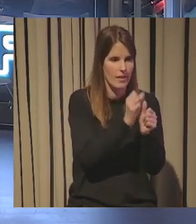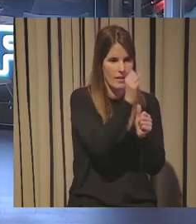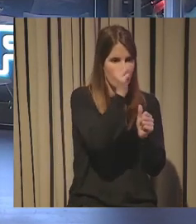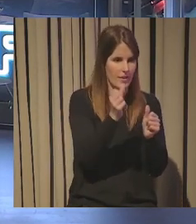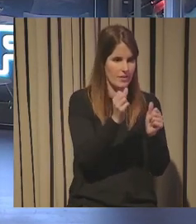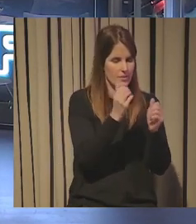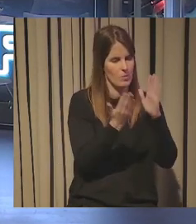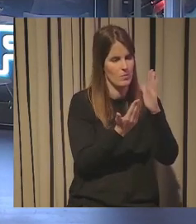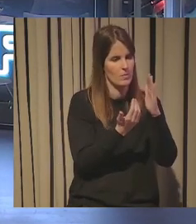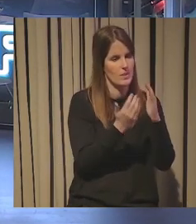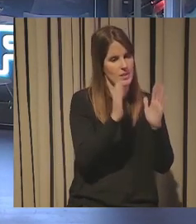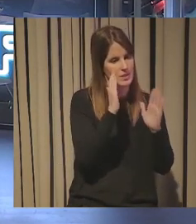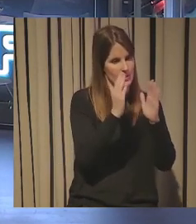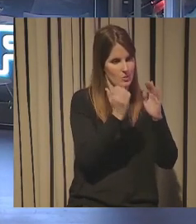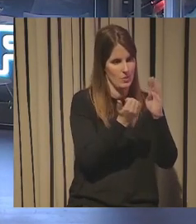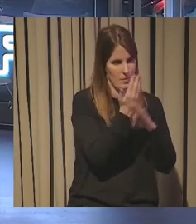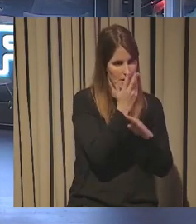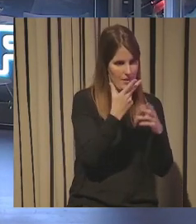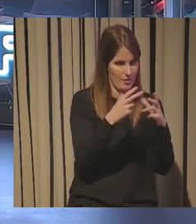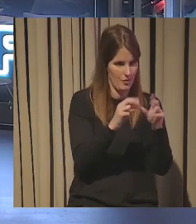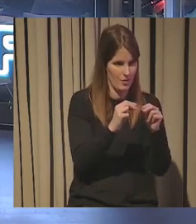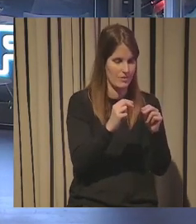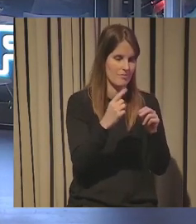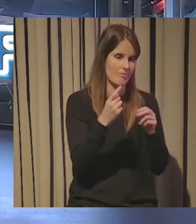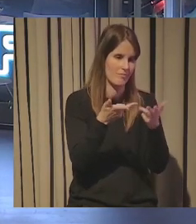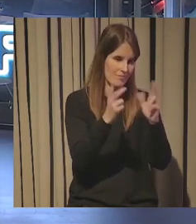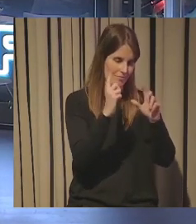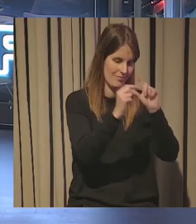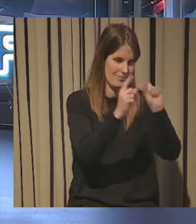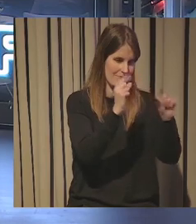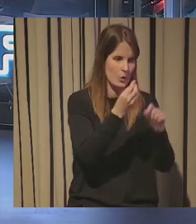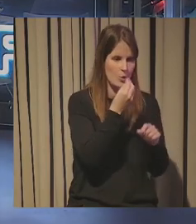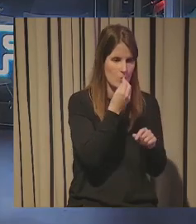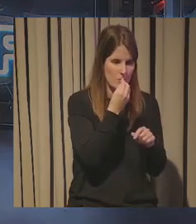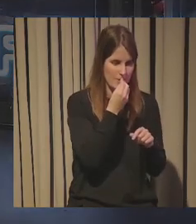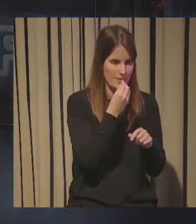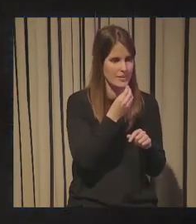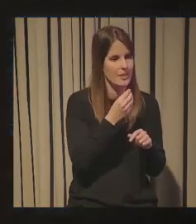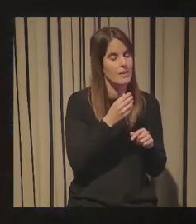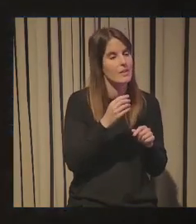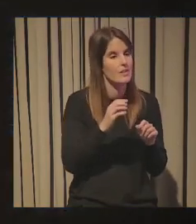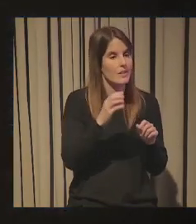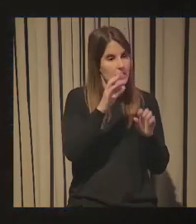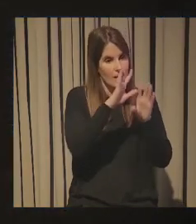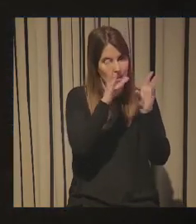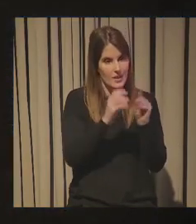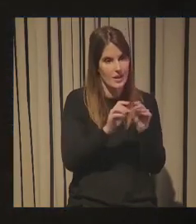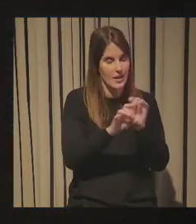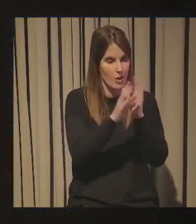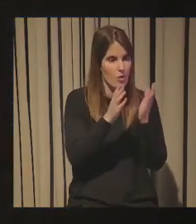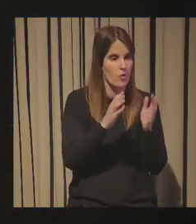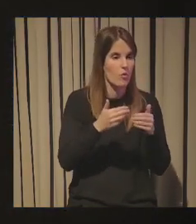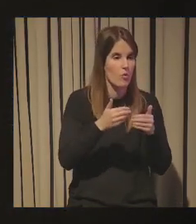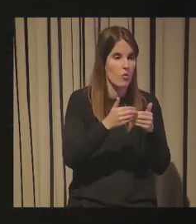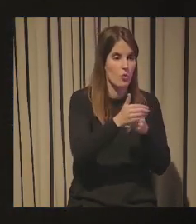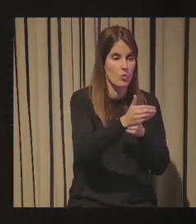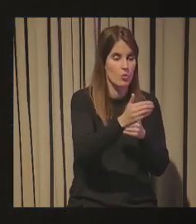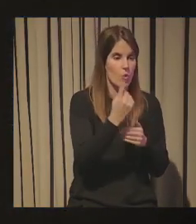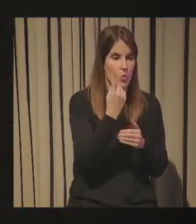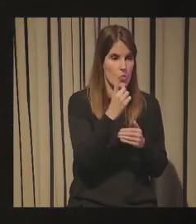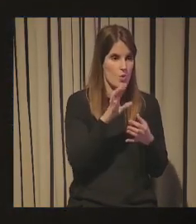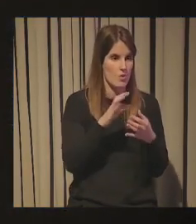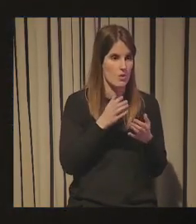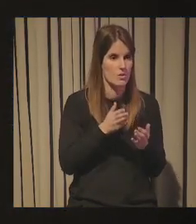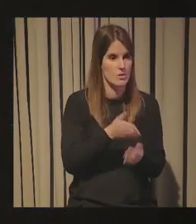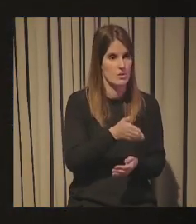sesión de la jornada para que os podáis marchar a comer creo que ha quedado claro que el futuro no es lineal que está por construir que